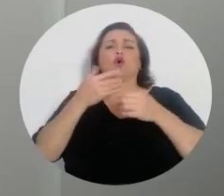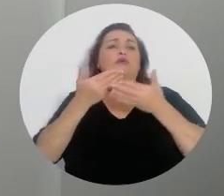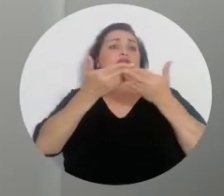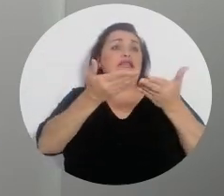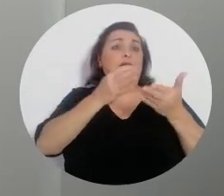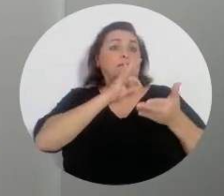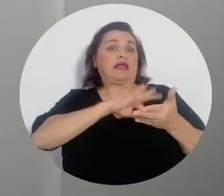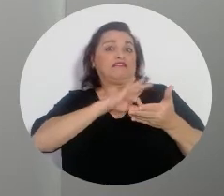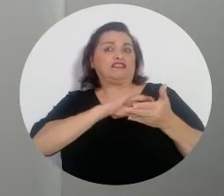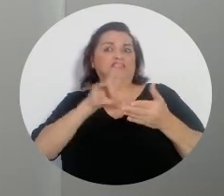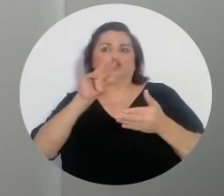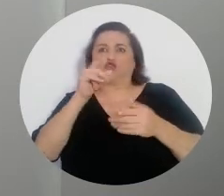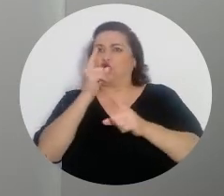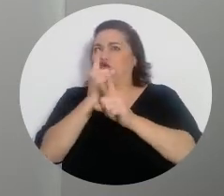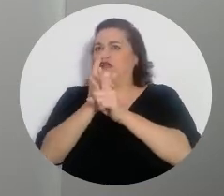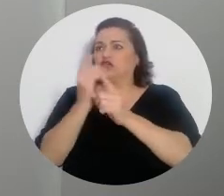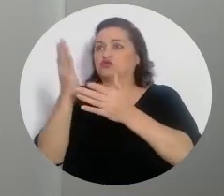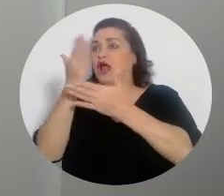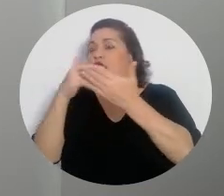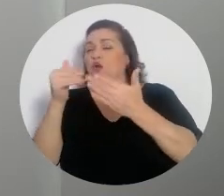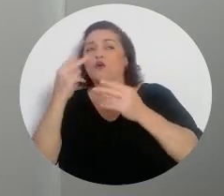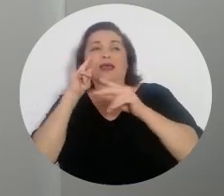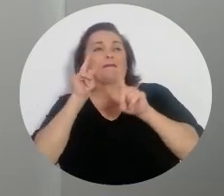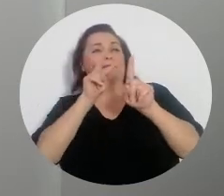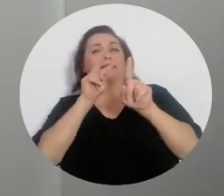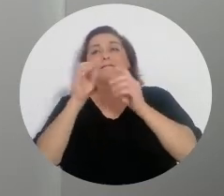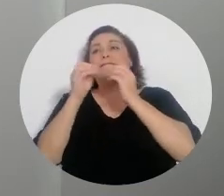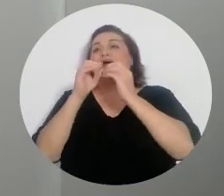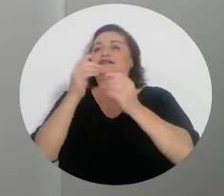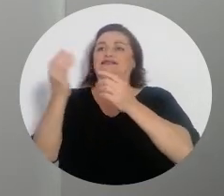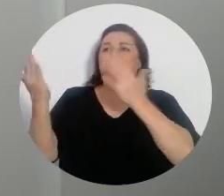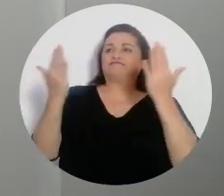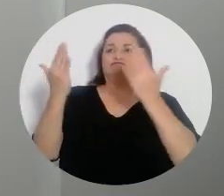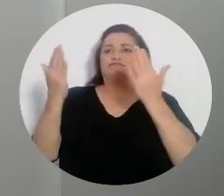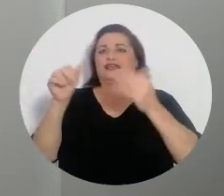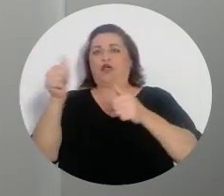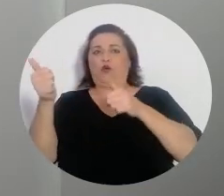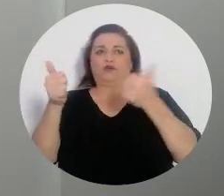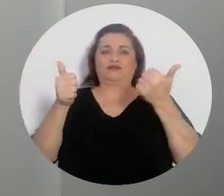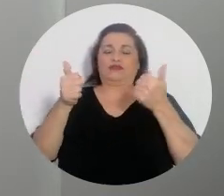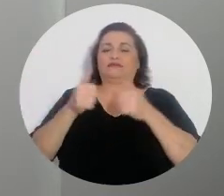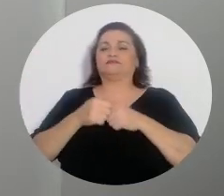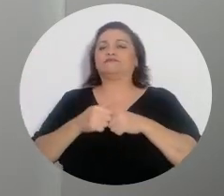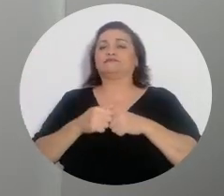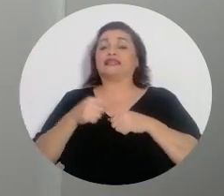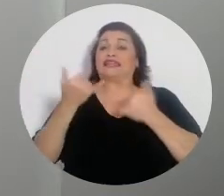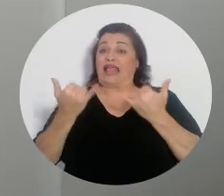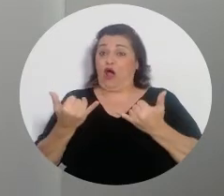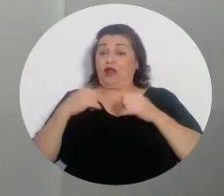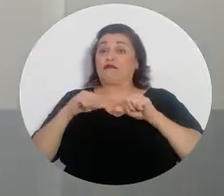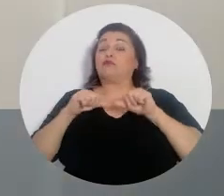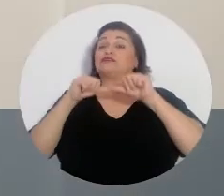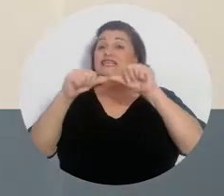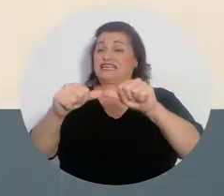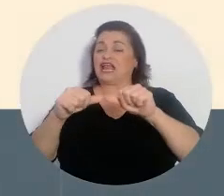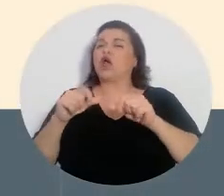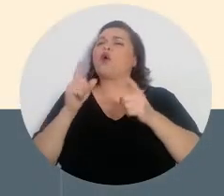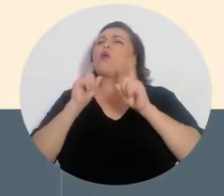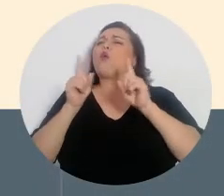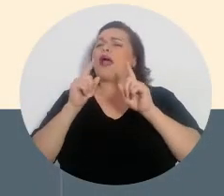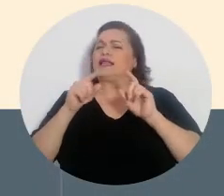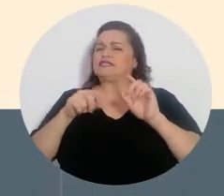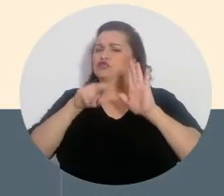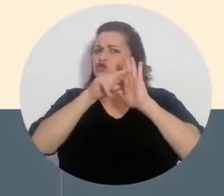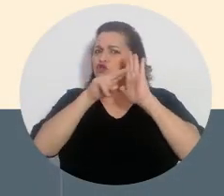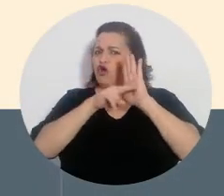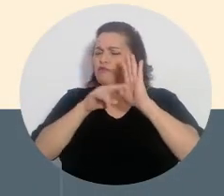beneficios indebidos para que alguna pueda visibilizarse más que la otra. De acá vamos a pasar al tema de cuáles son las